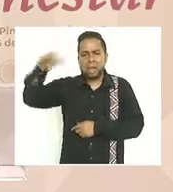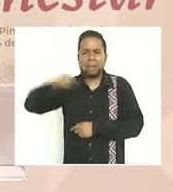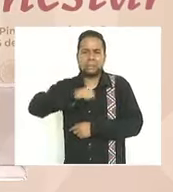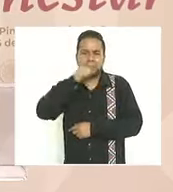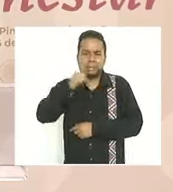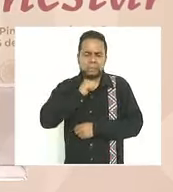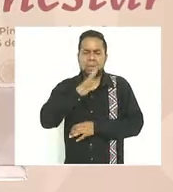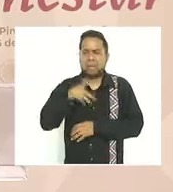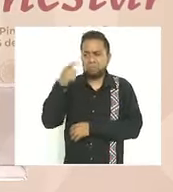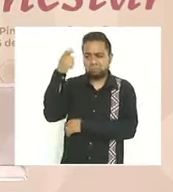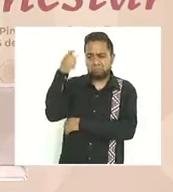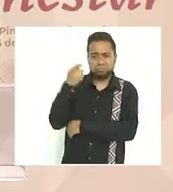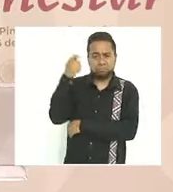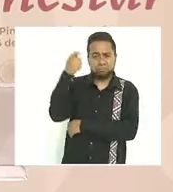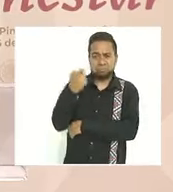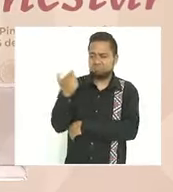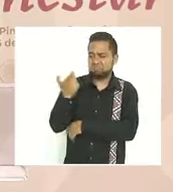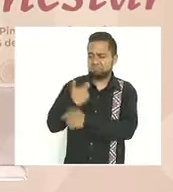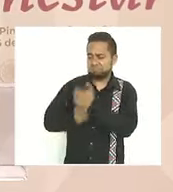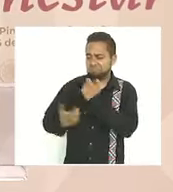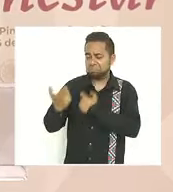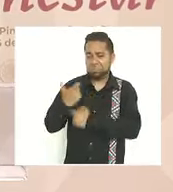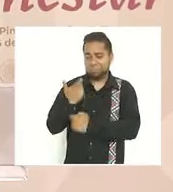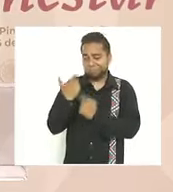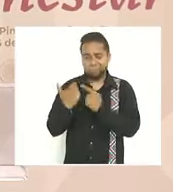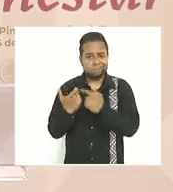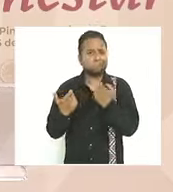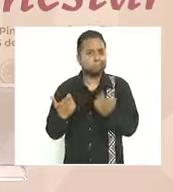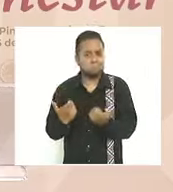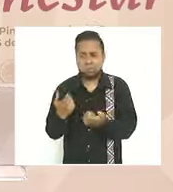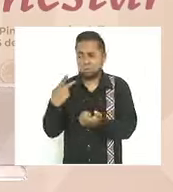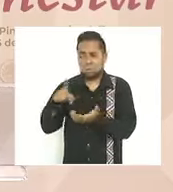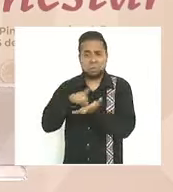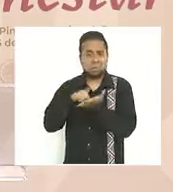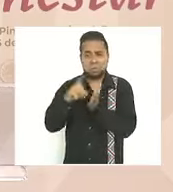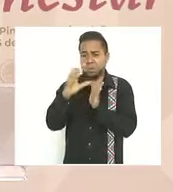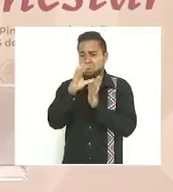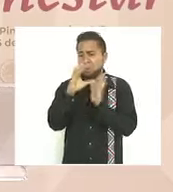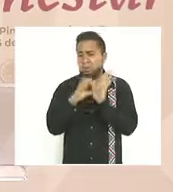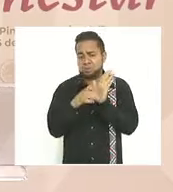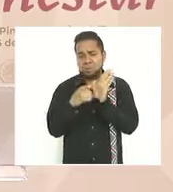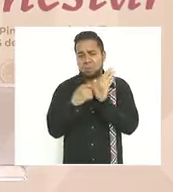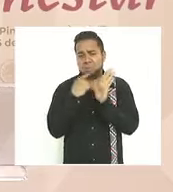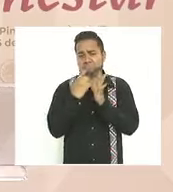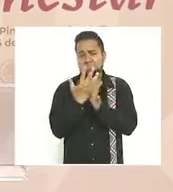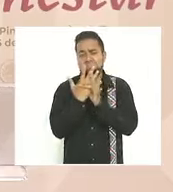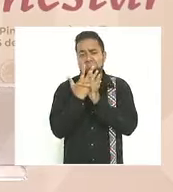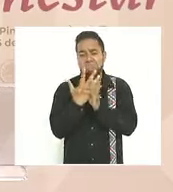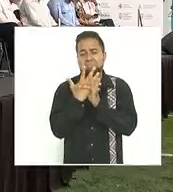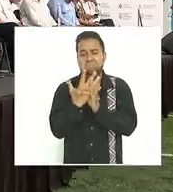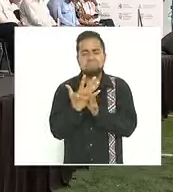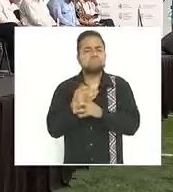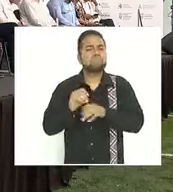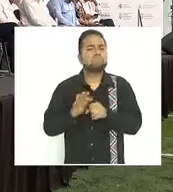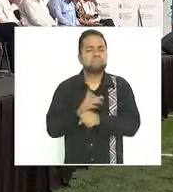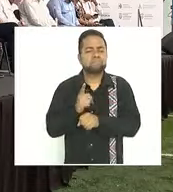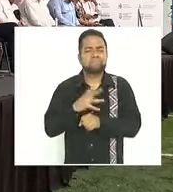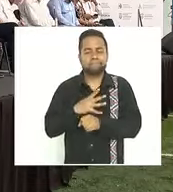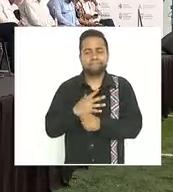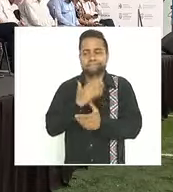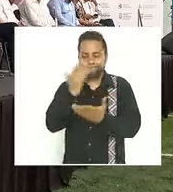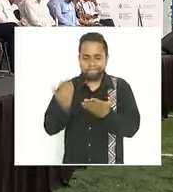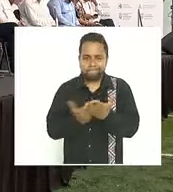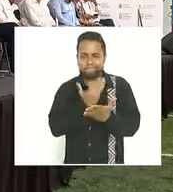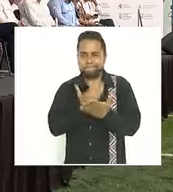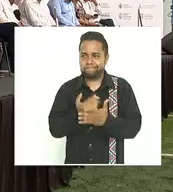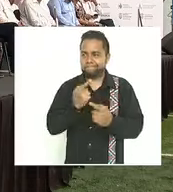pensión hoy esta pensión es un derecho en la constitución gracias a la iniciativa